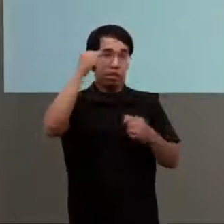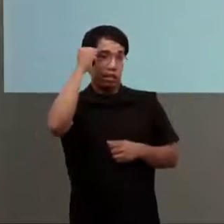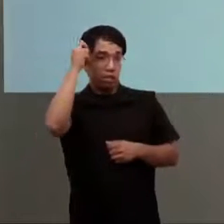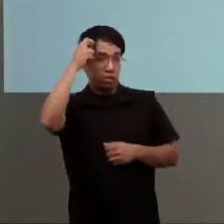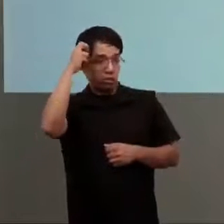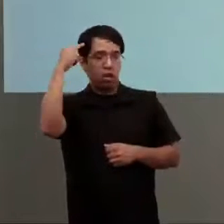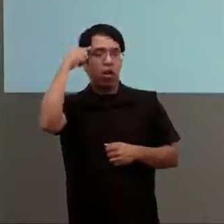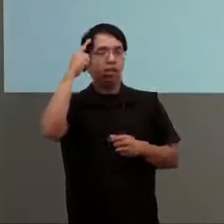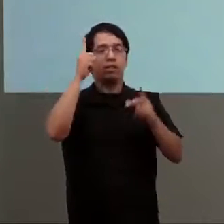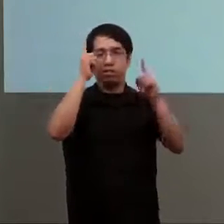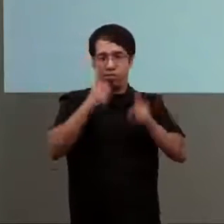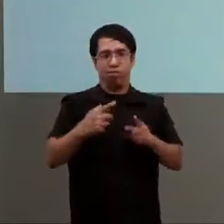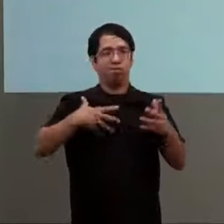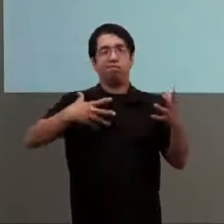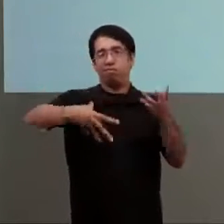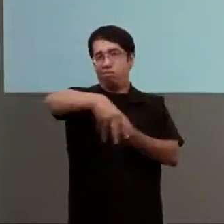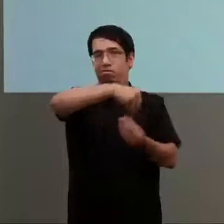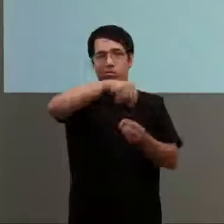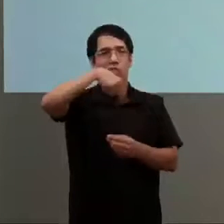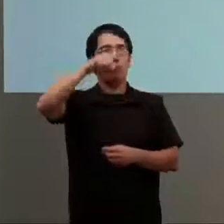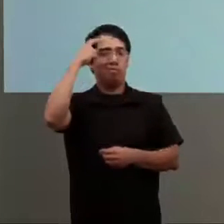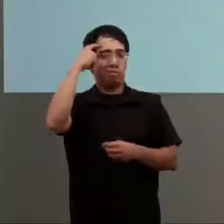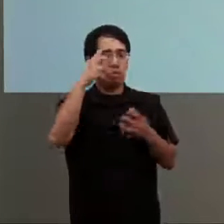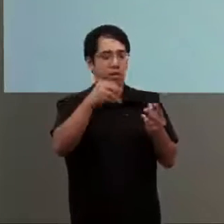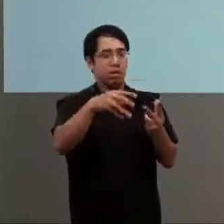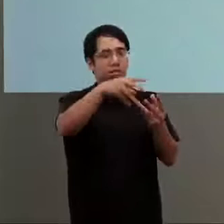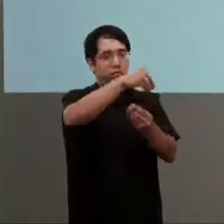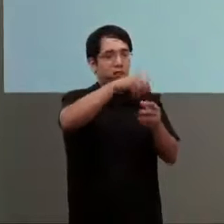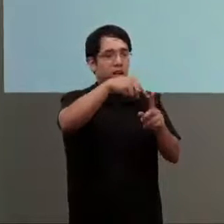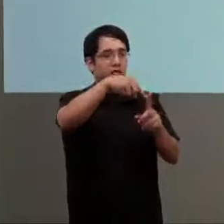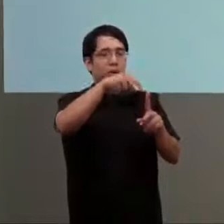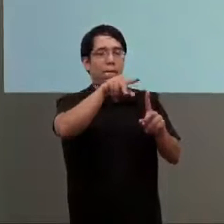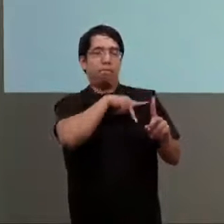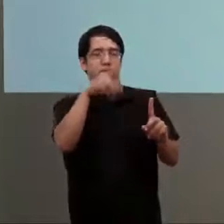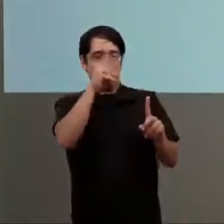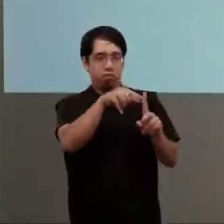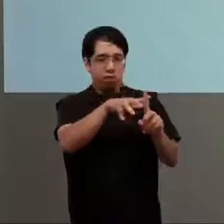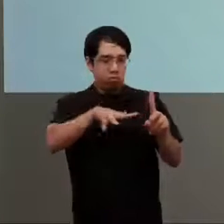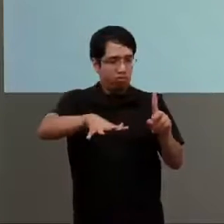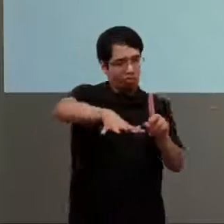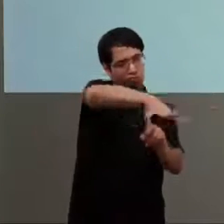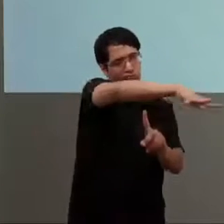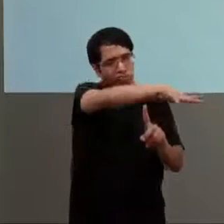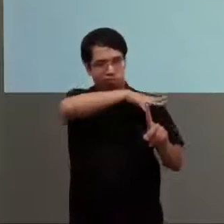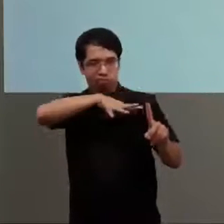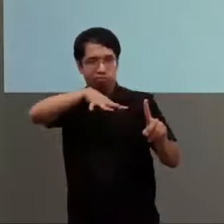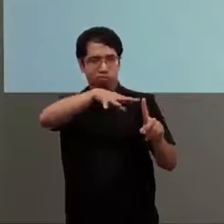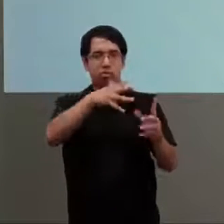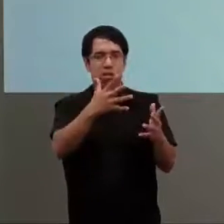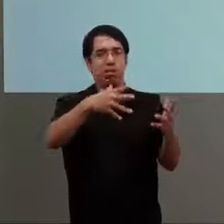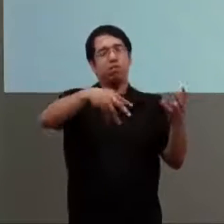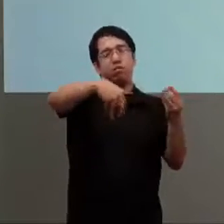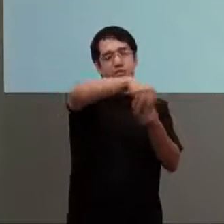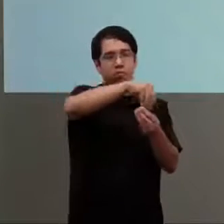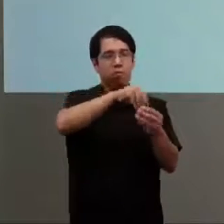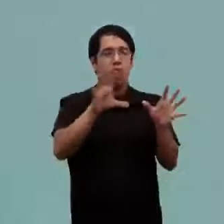psicológica y, por supuesto, que sabemos también que el entorno define esta situación. Esta situación